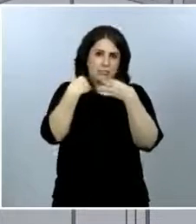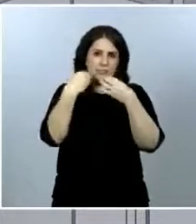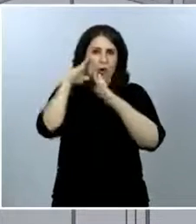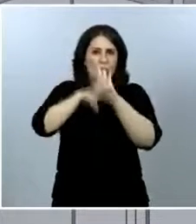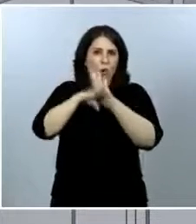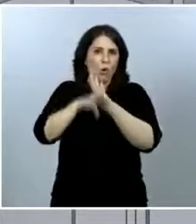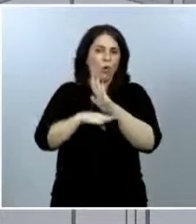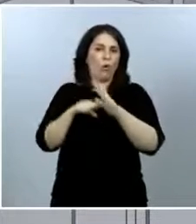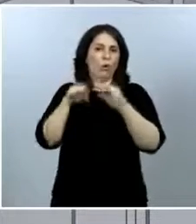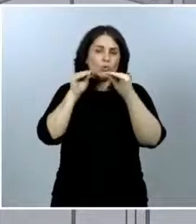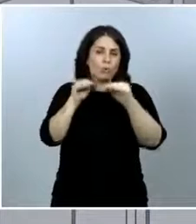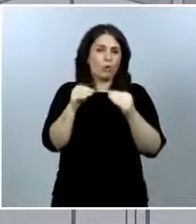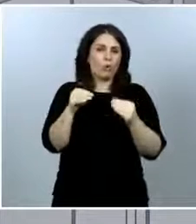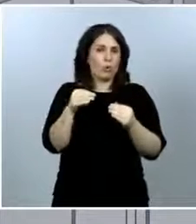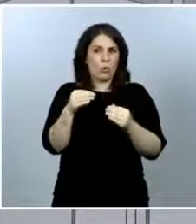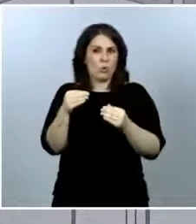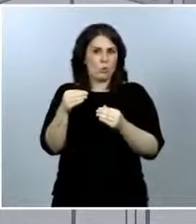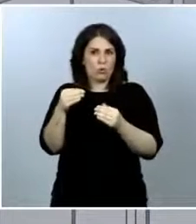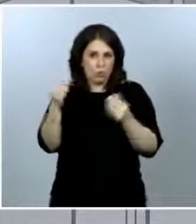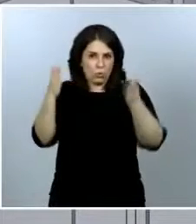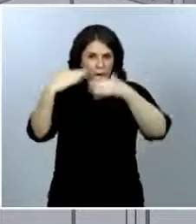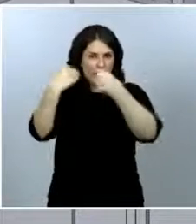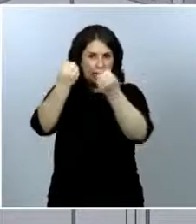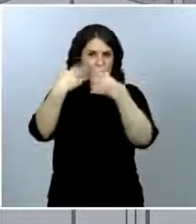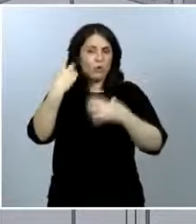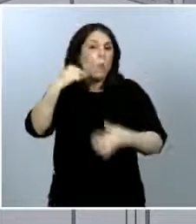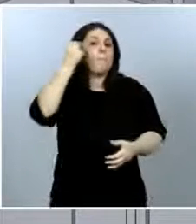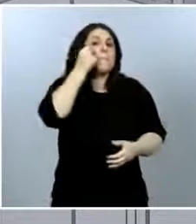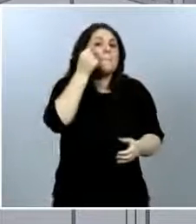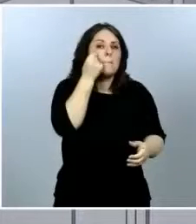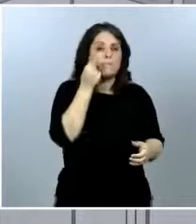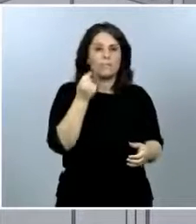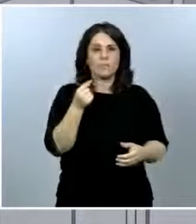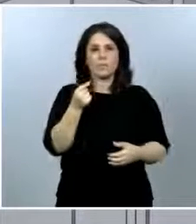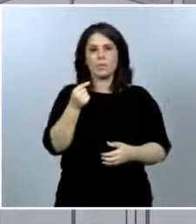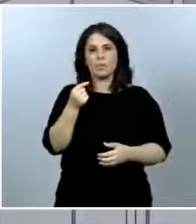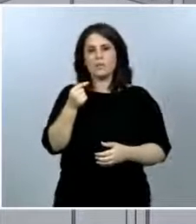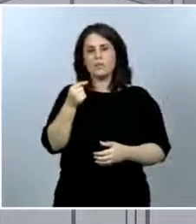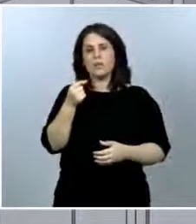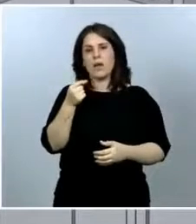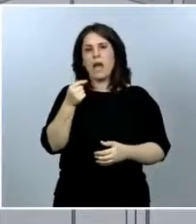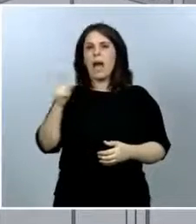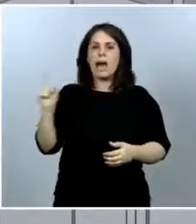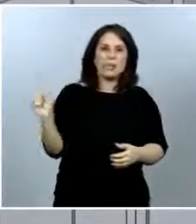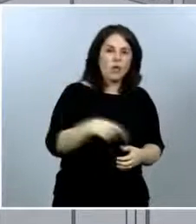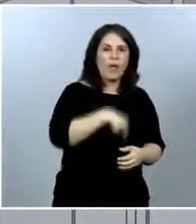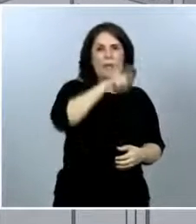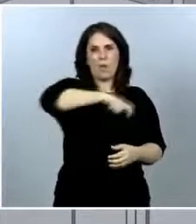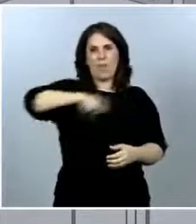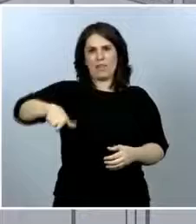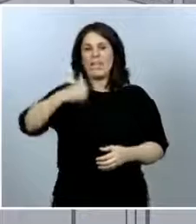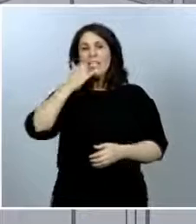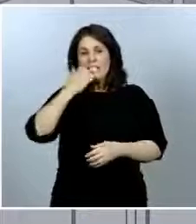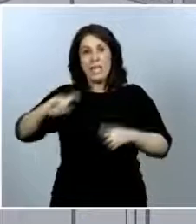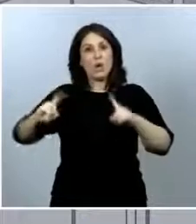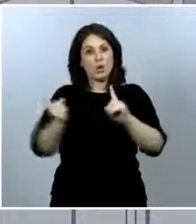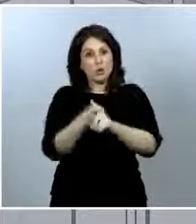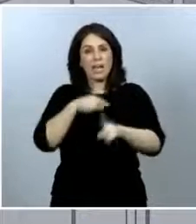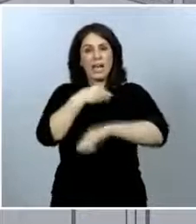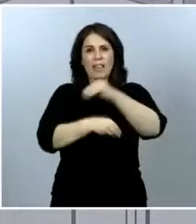relacionados con el estudio de Torrejón, por lo que he oído, el objetivo es hacerlo a toda la población. Si consiguen hacérselo a toda la población,